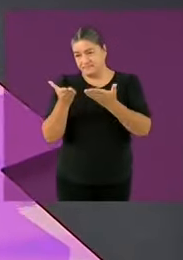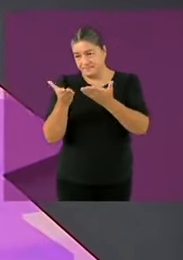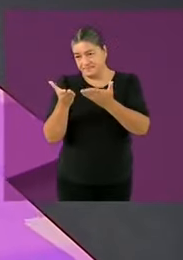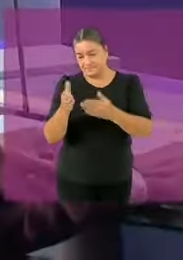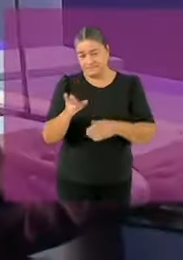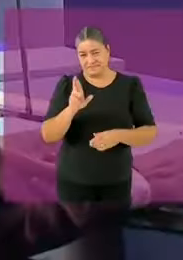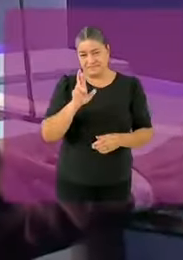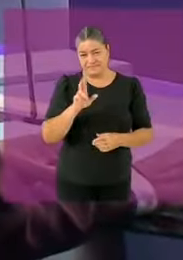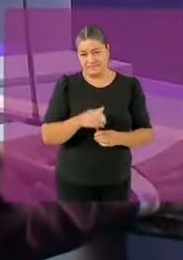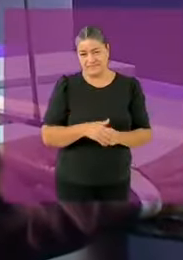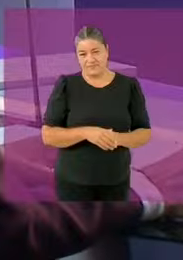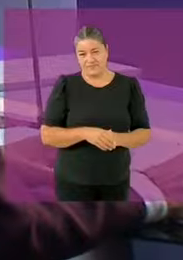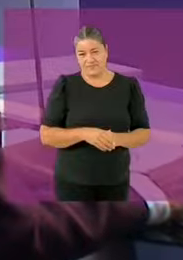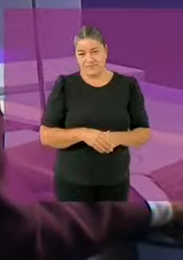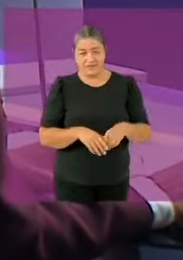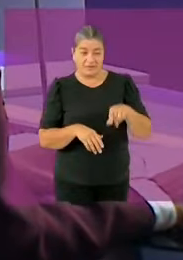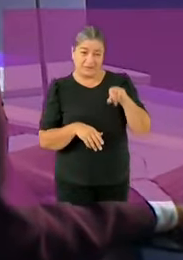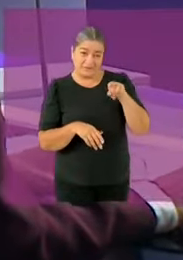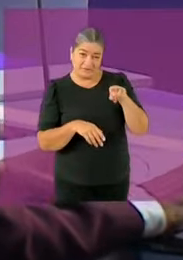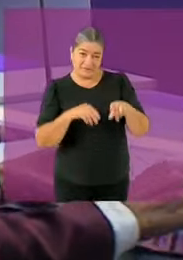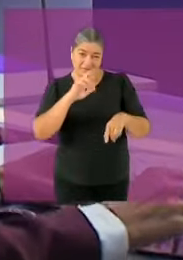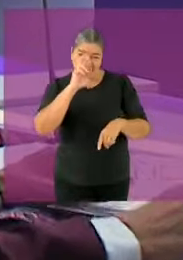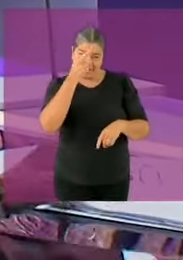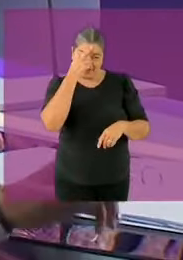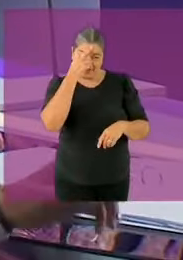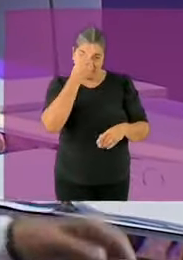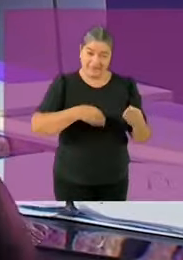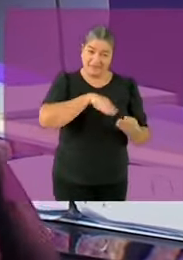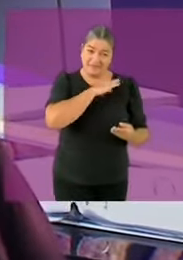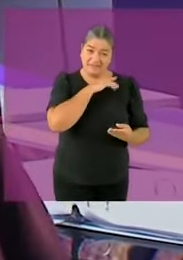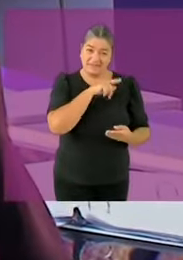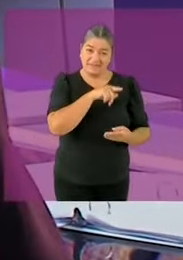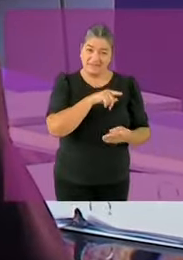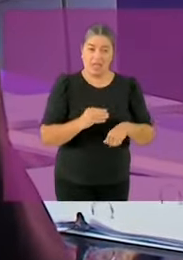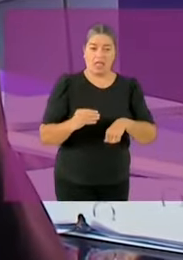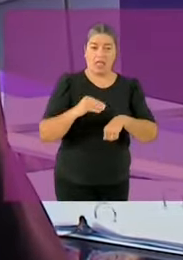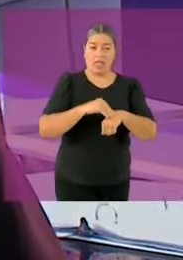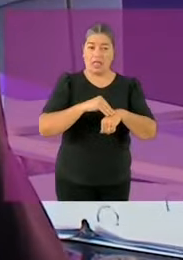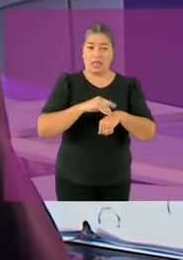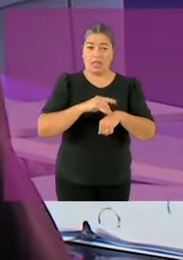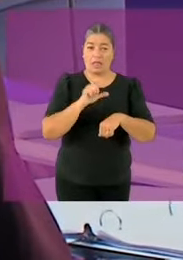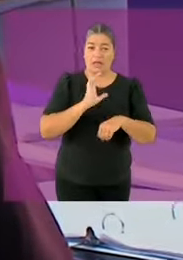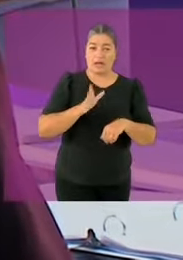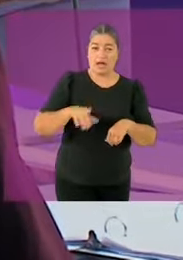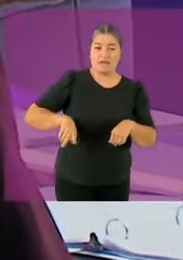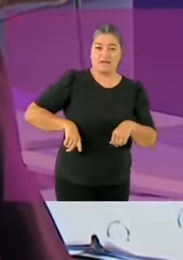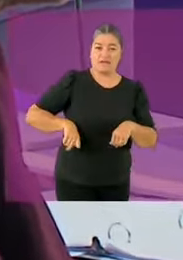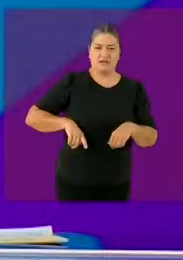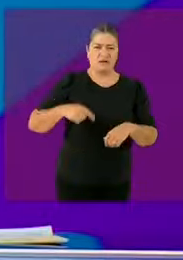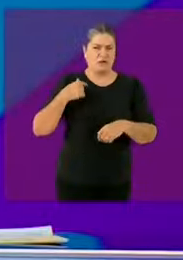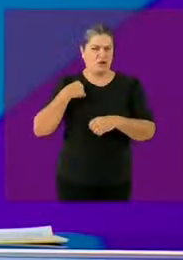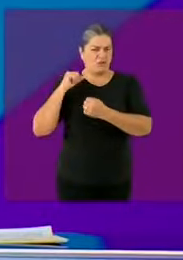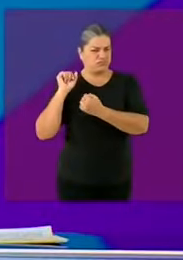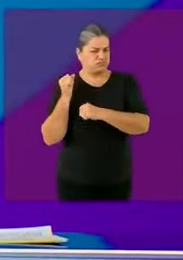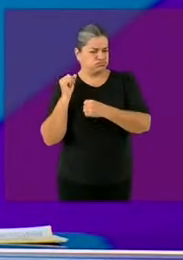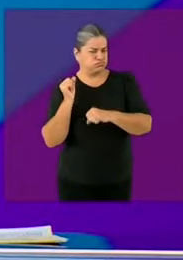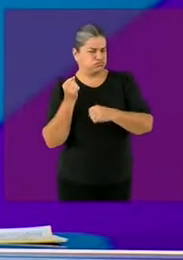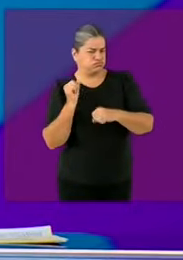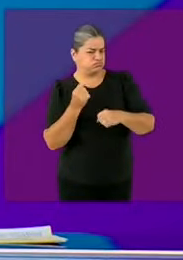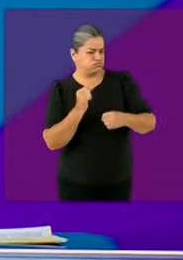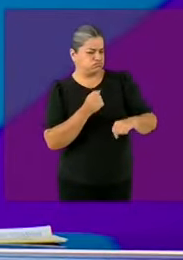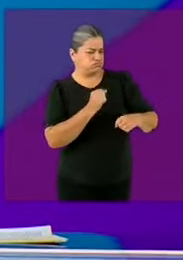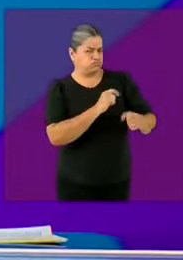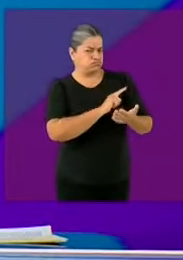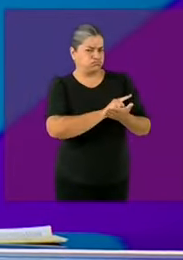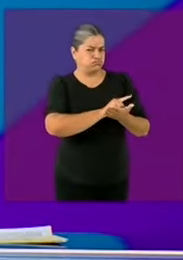para abajo, pero cuando vieron el tamaño del presupuesto, lo único que barrieron fue con el dinero. La verdad, Claudia, el presidente